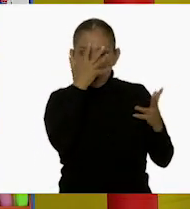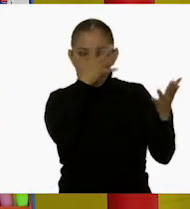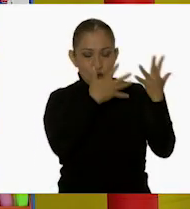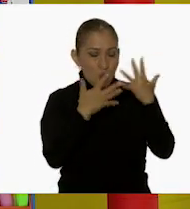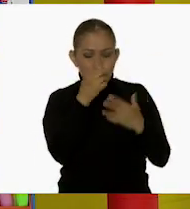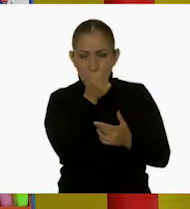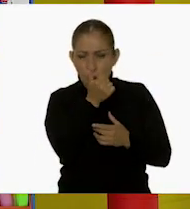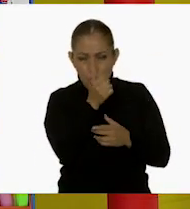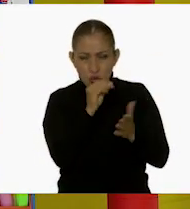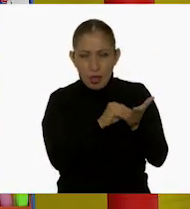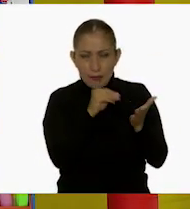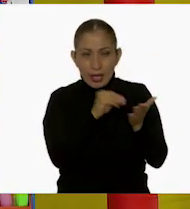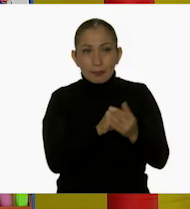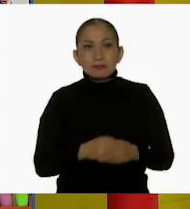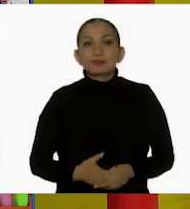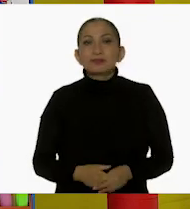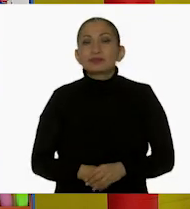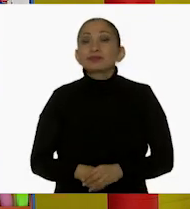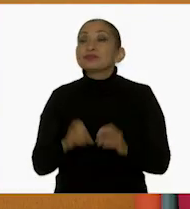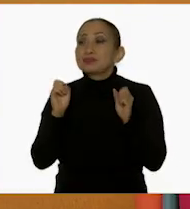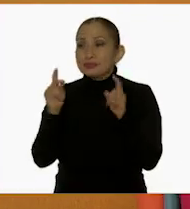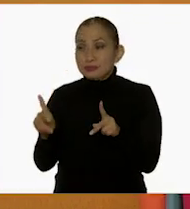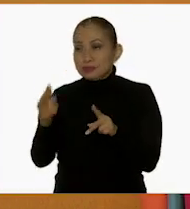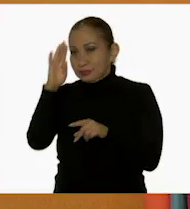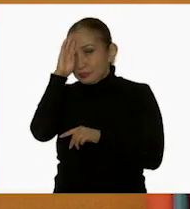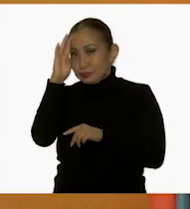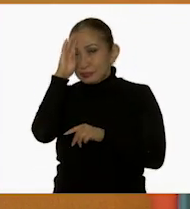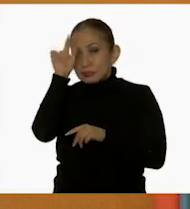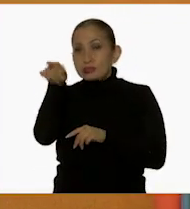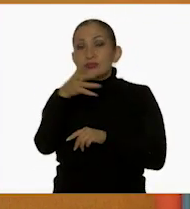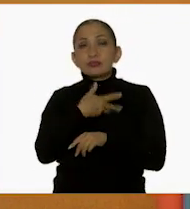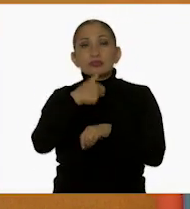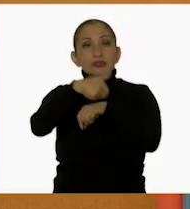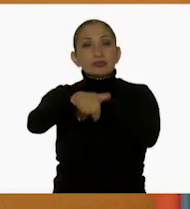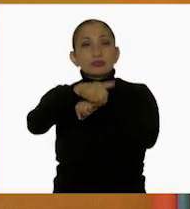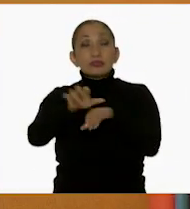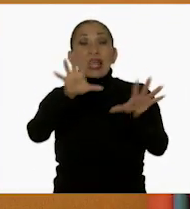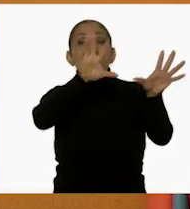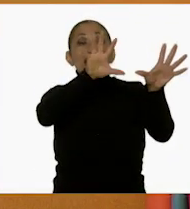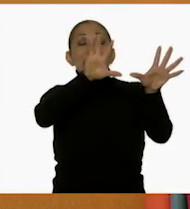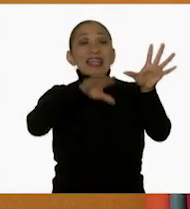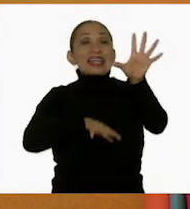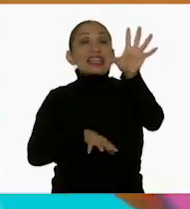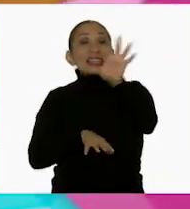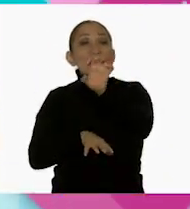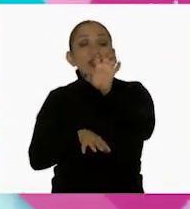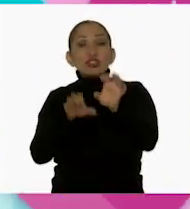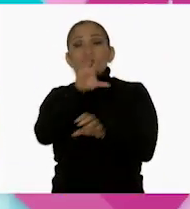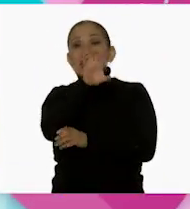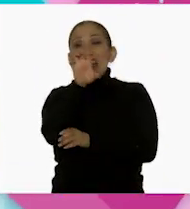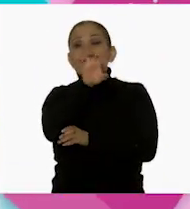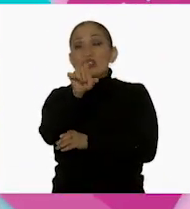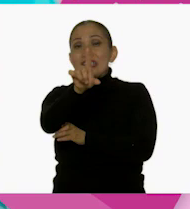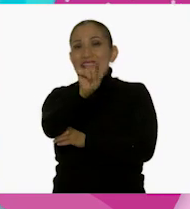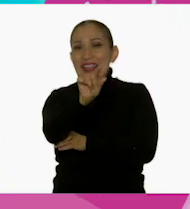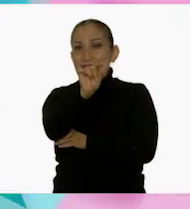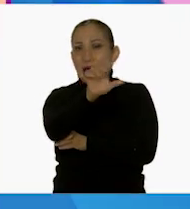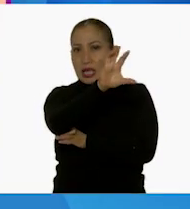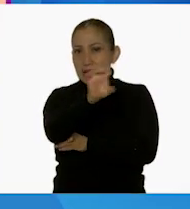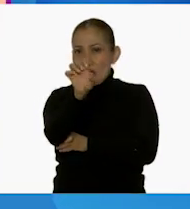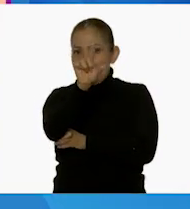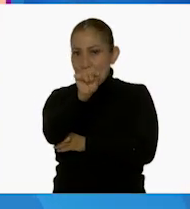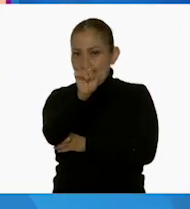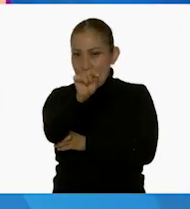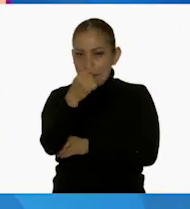confundo un poquito todavía. Ok, vamos a pensar que tenemos el número 570. 570. Muy bien.